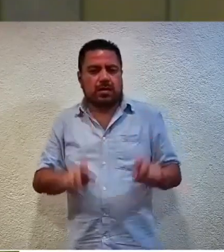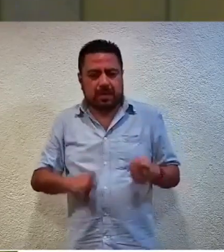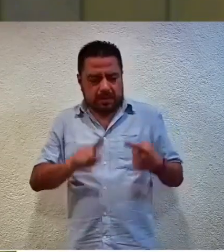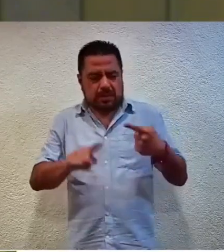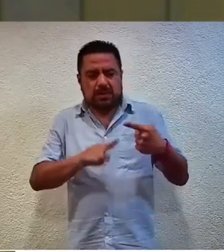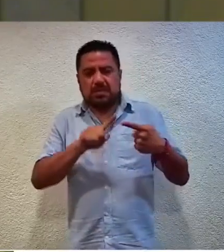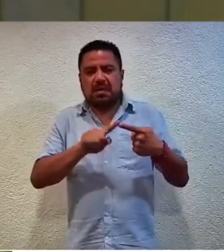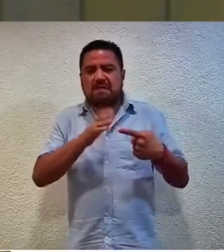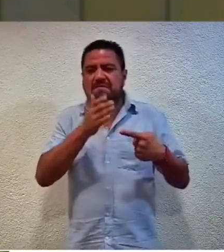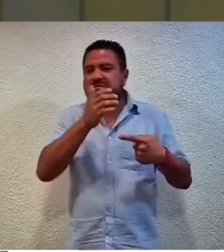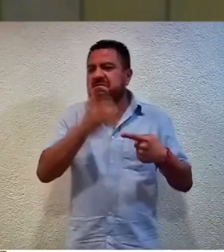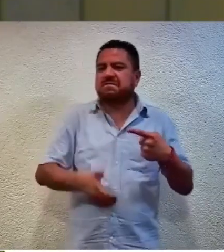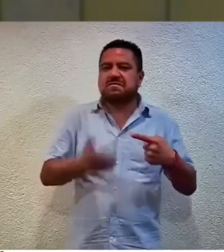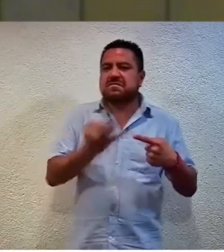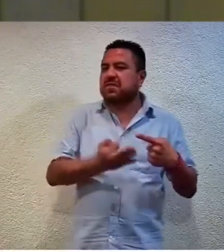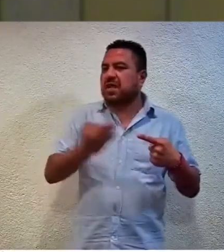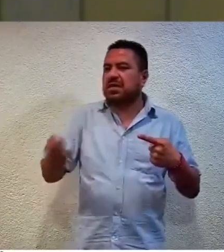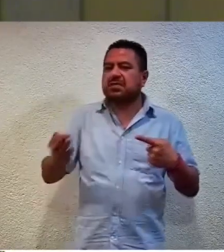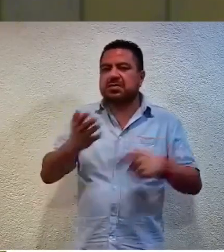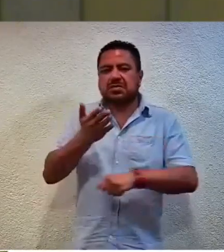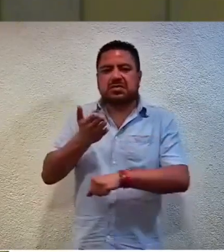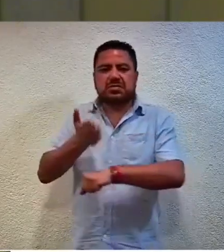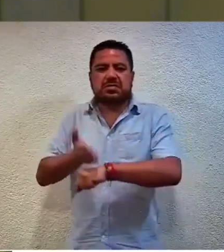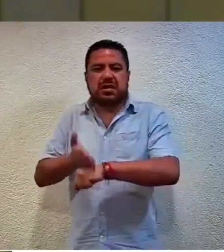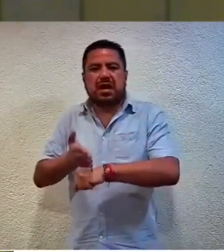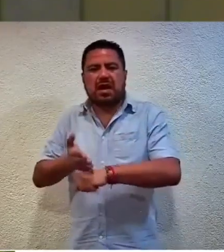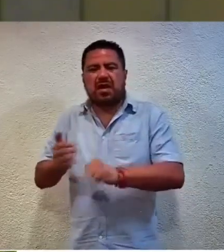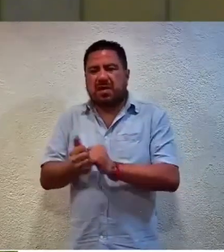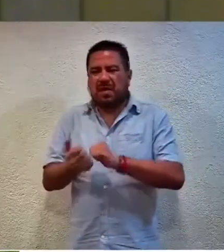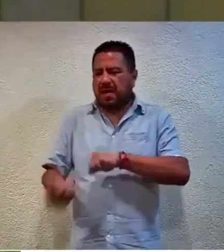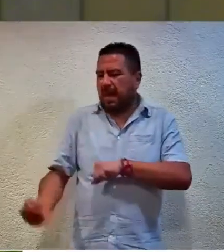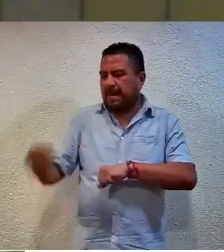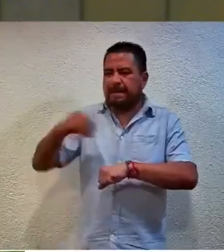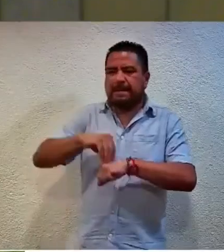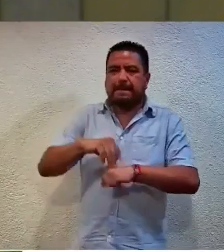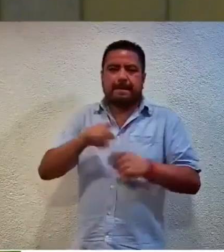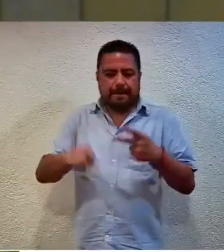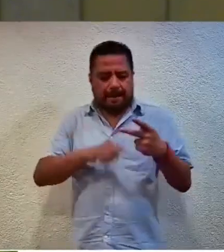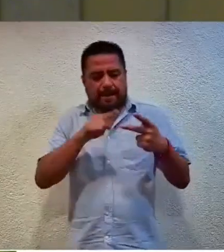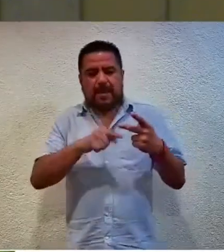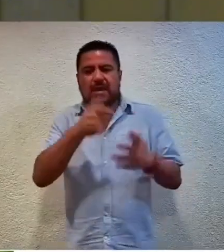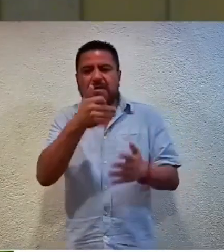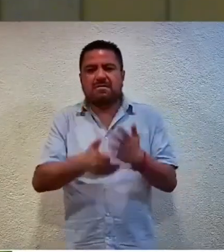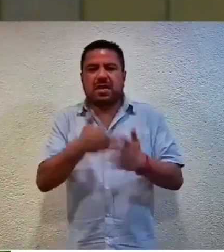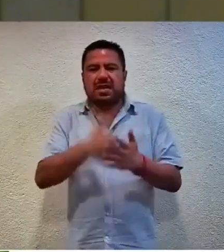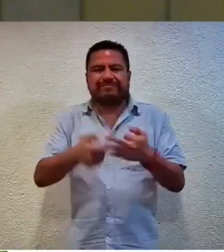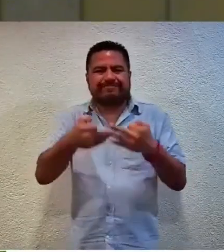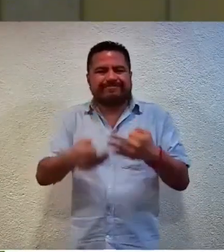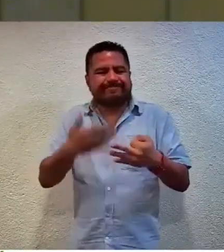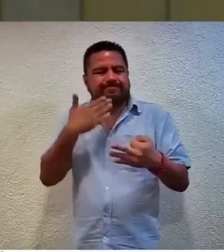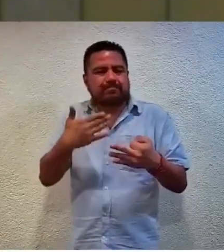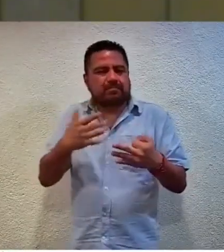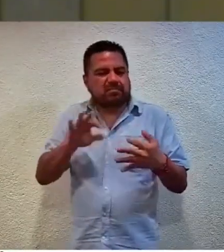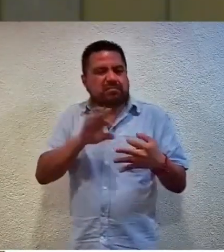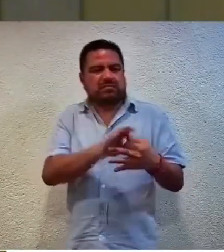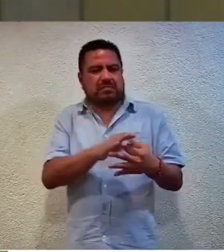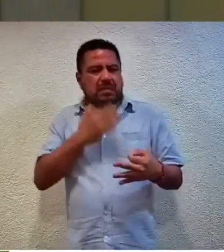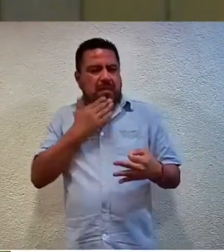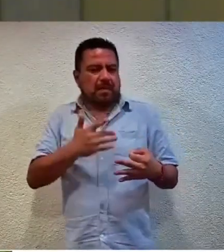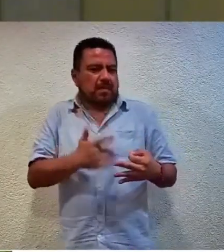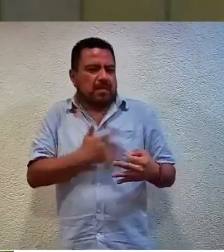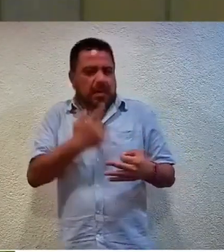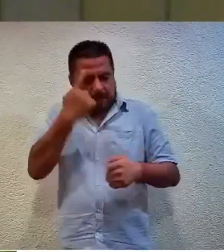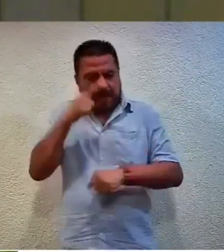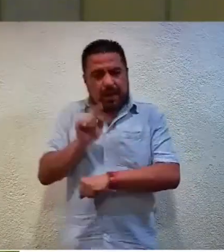caducidad de la facultad sancionadora en el procedimiento ordinario sancionador. Dos, falta de exhaustividad y congruencia, variación de la